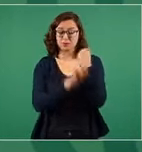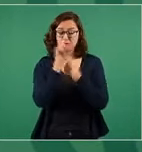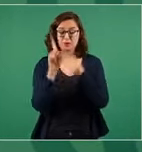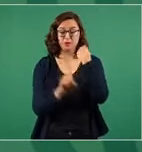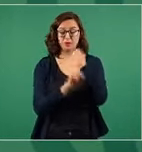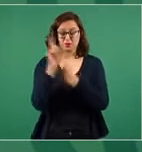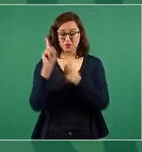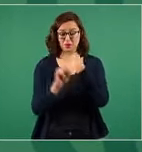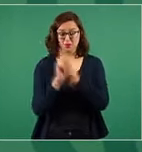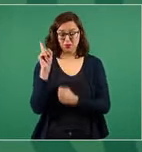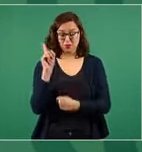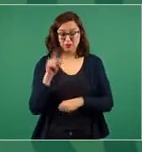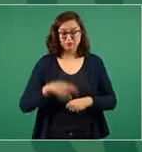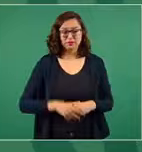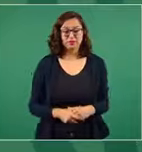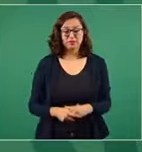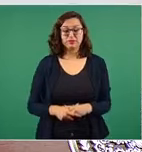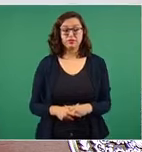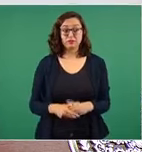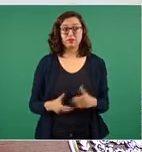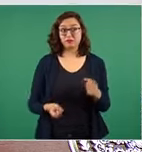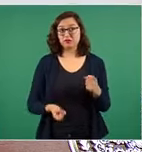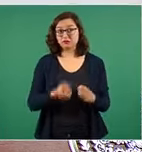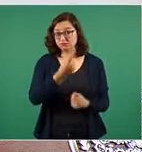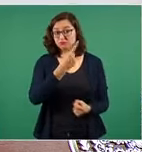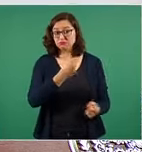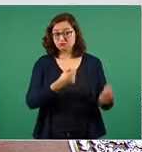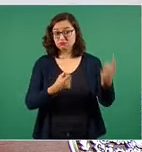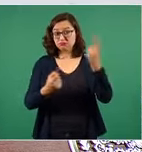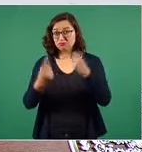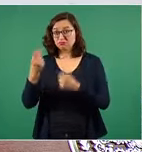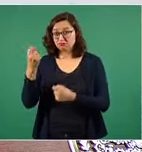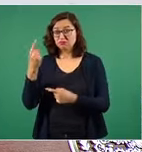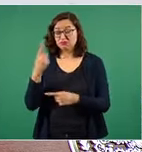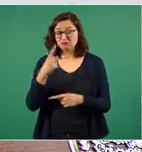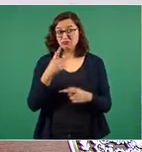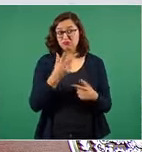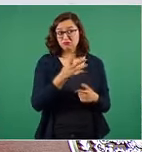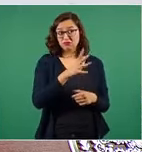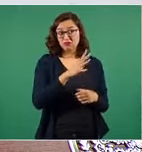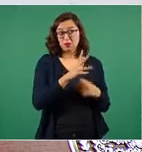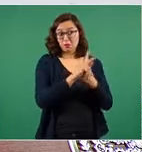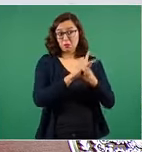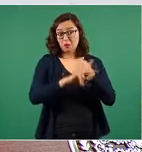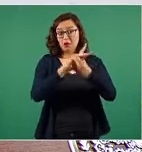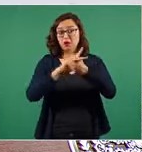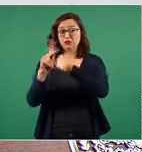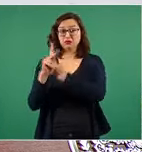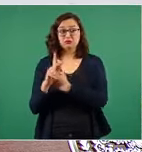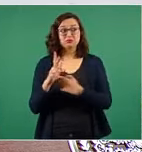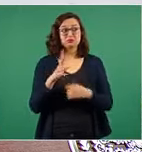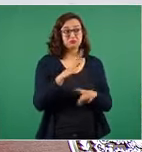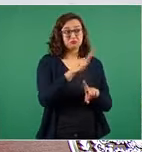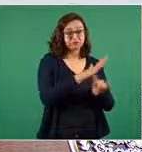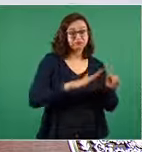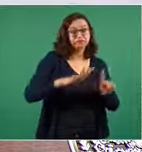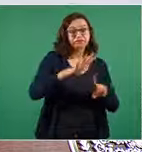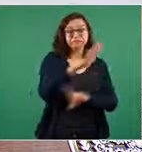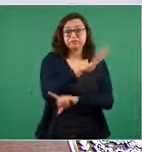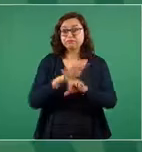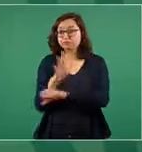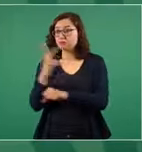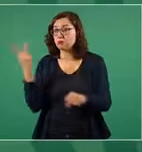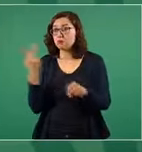Hay sociedades así que han perdido valores y